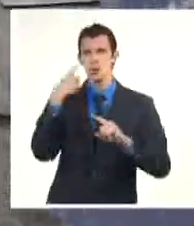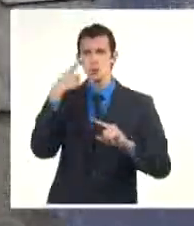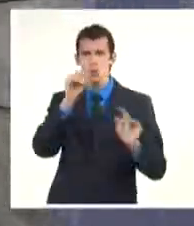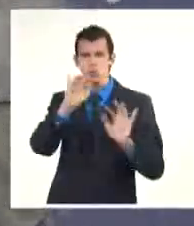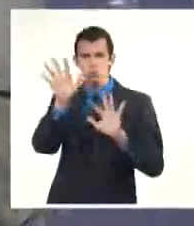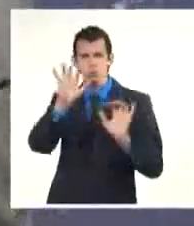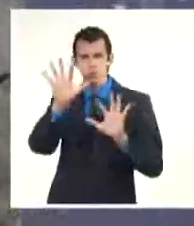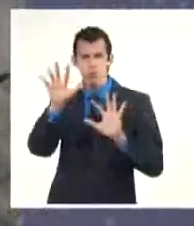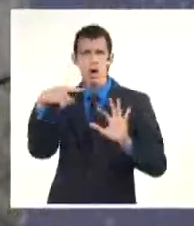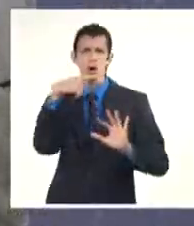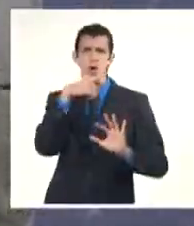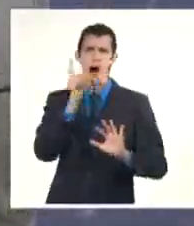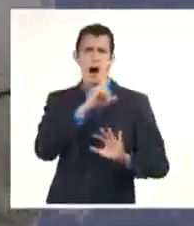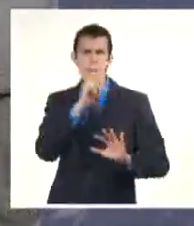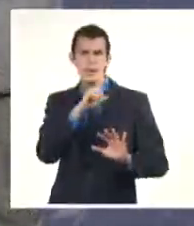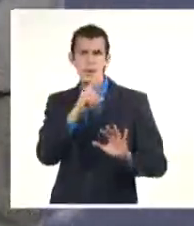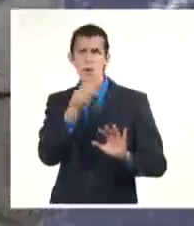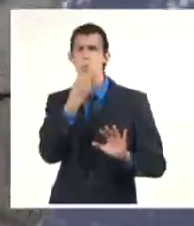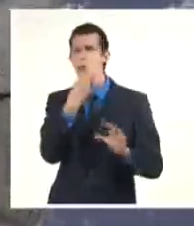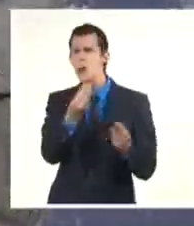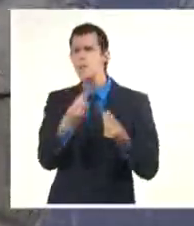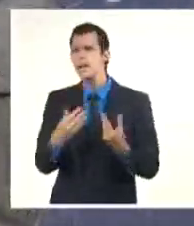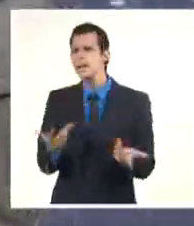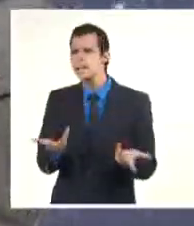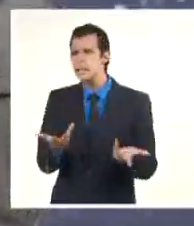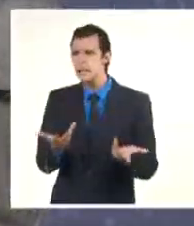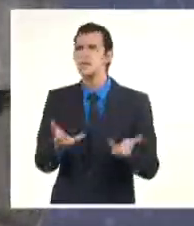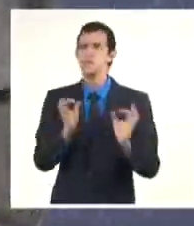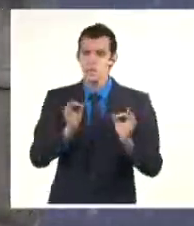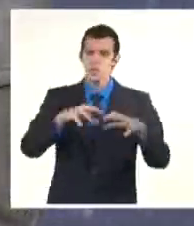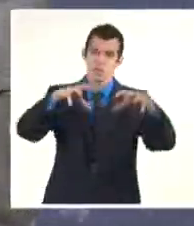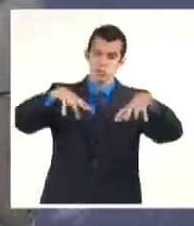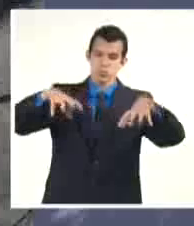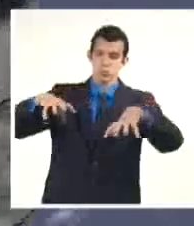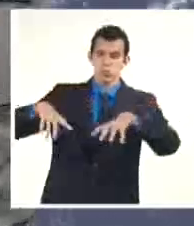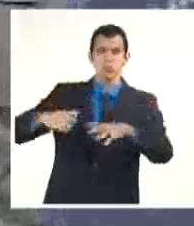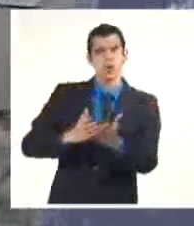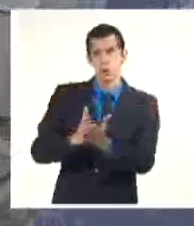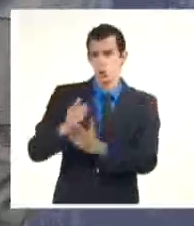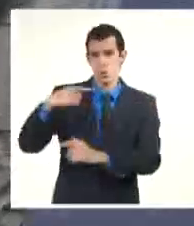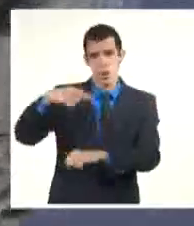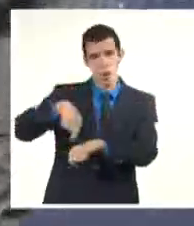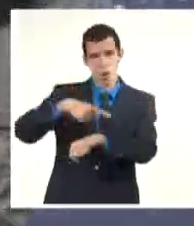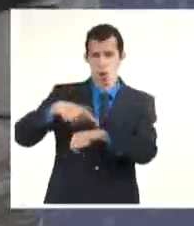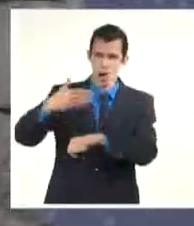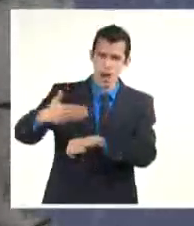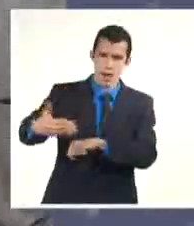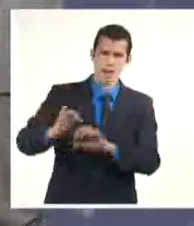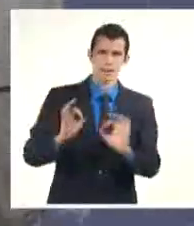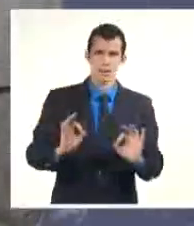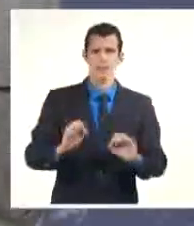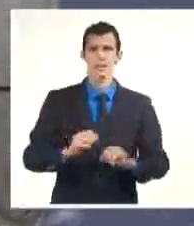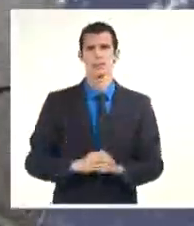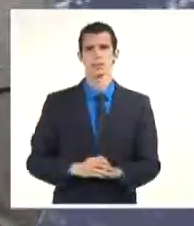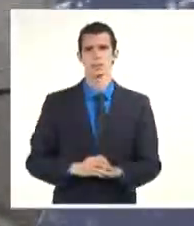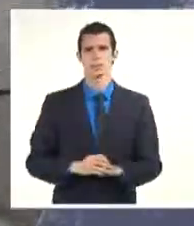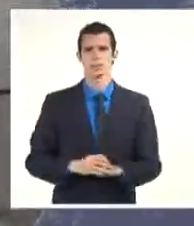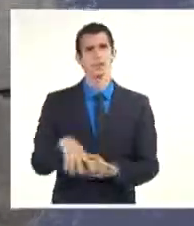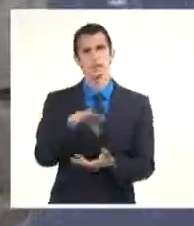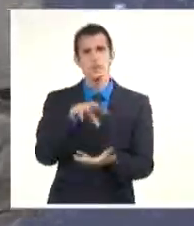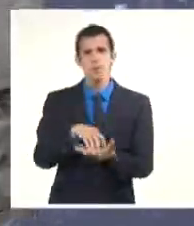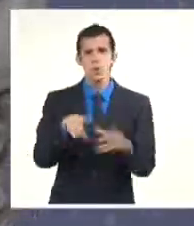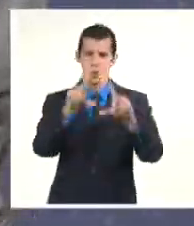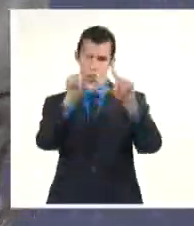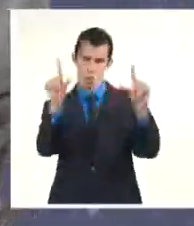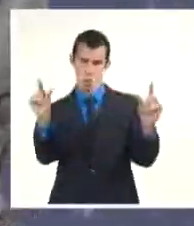amarillas pueden dar lugar a lluvia intensa durante las próximas horas de manera local en esta zona del país, en la región